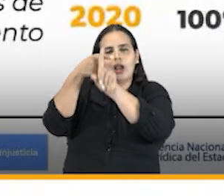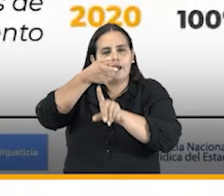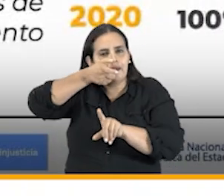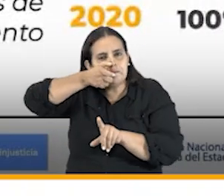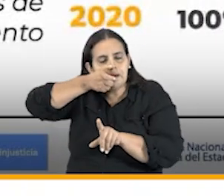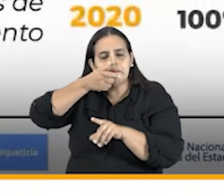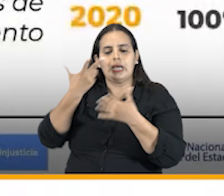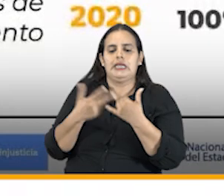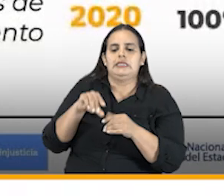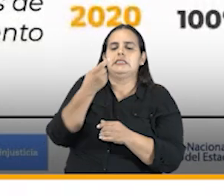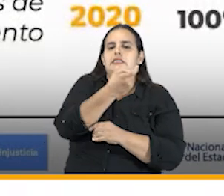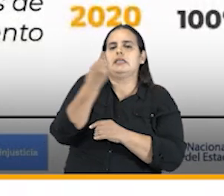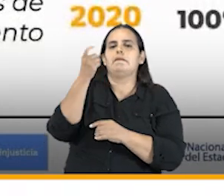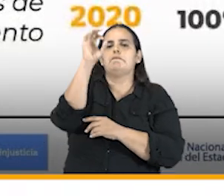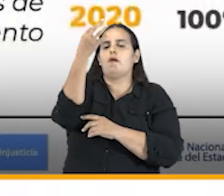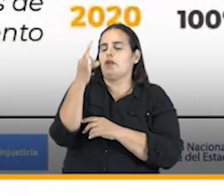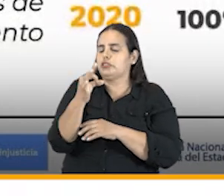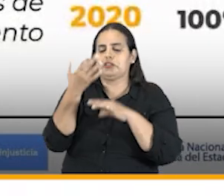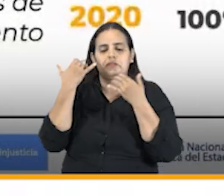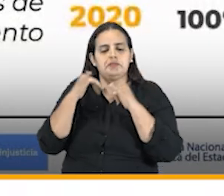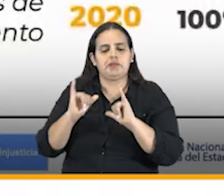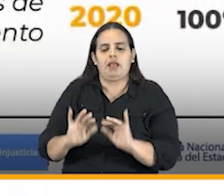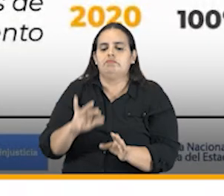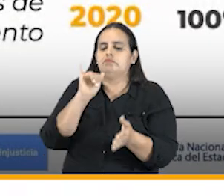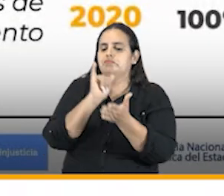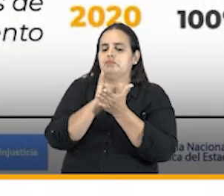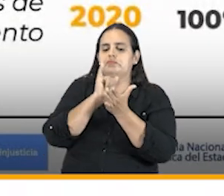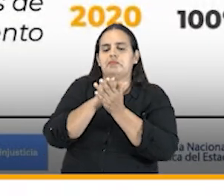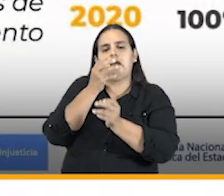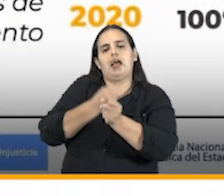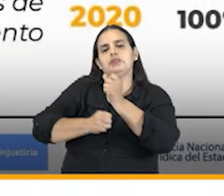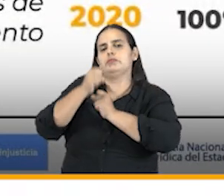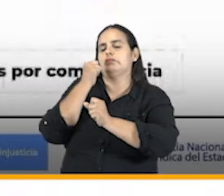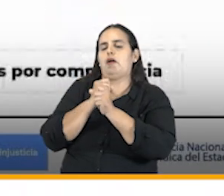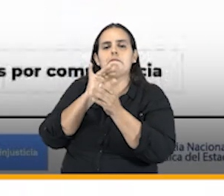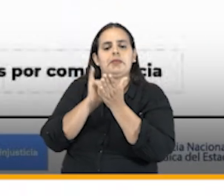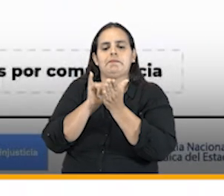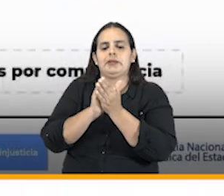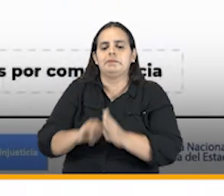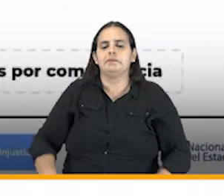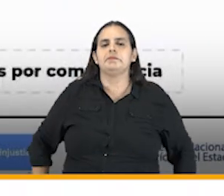mantenido en un 100% como sucedió el año pasado